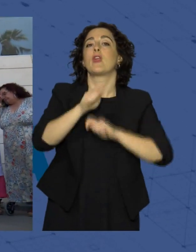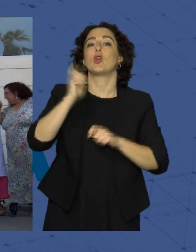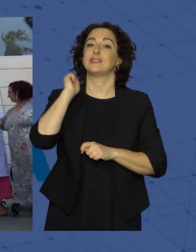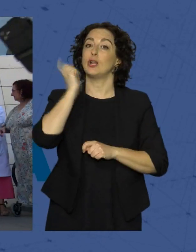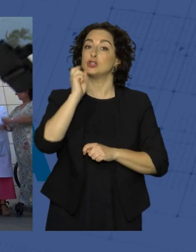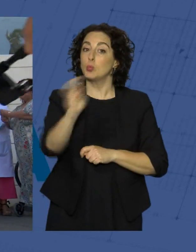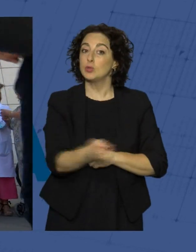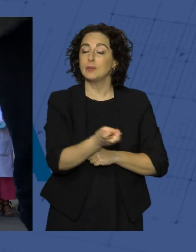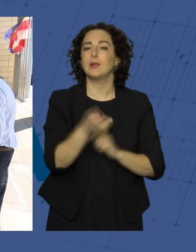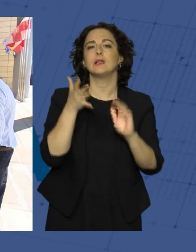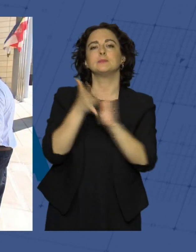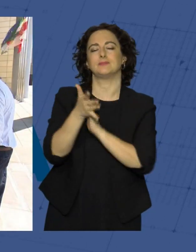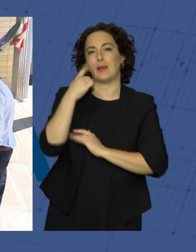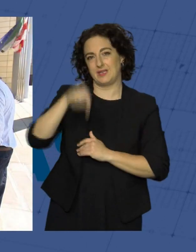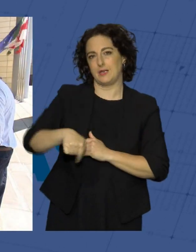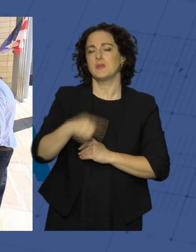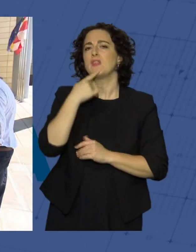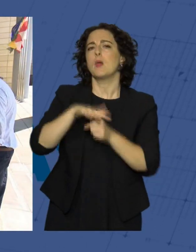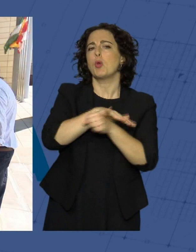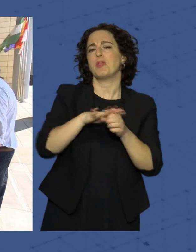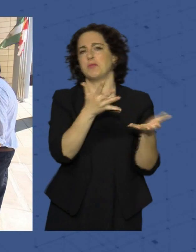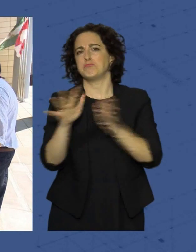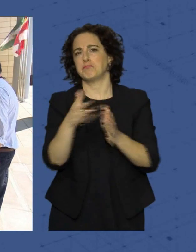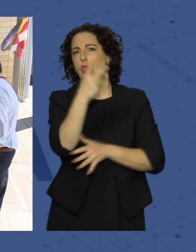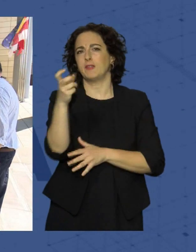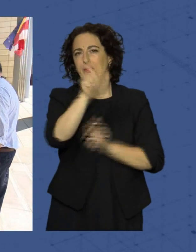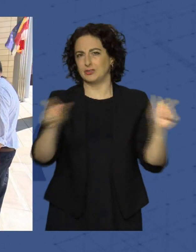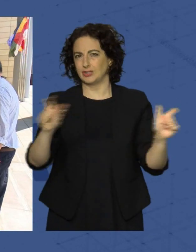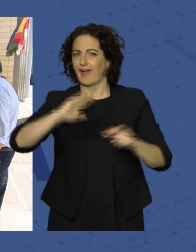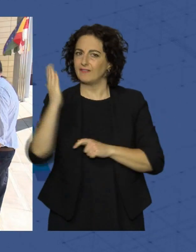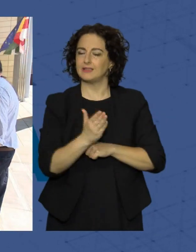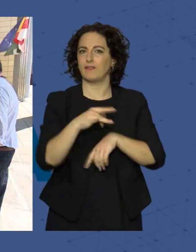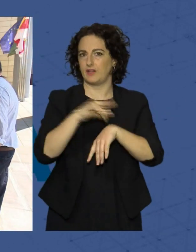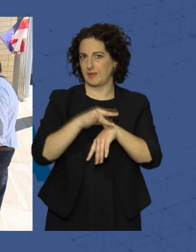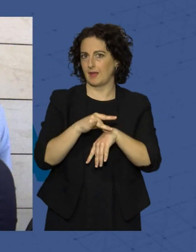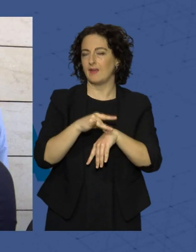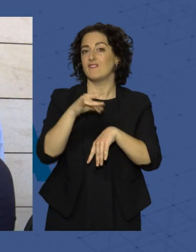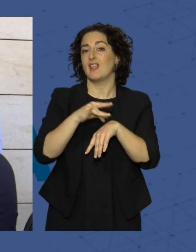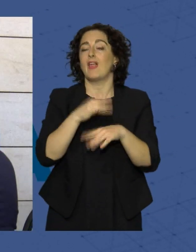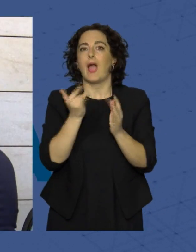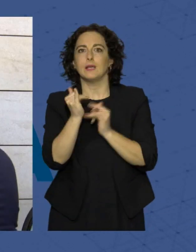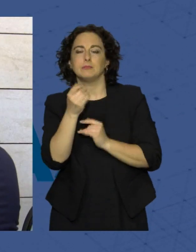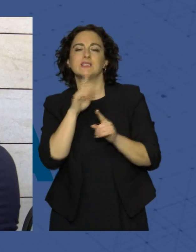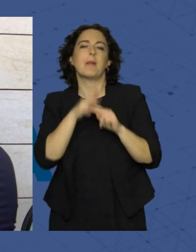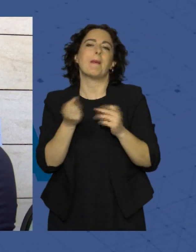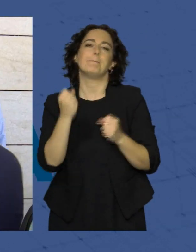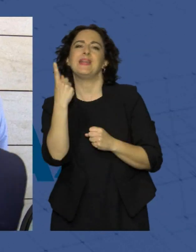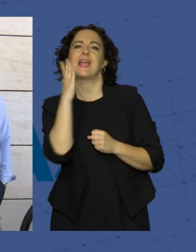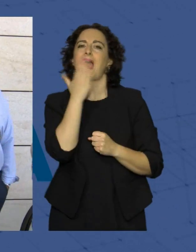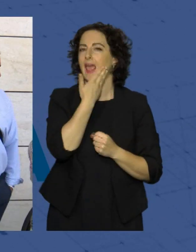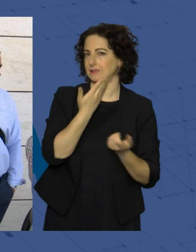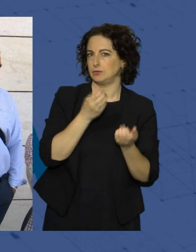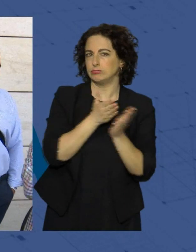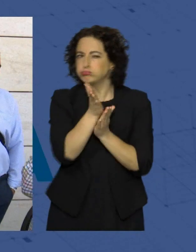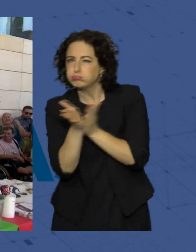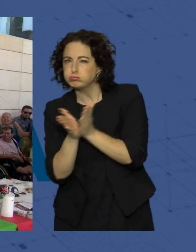de Almería explica que en la provincia hay unas 200 personas afectadas por una enfermedad que tiene mil caras y que complica hasta el